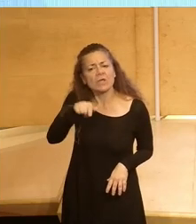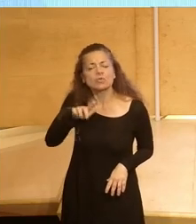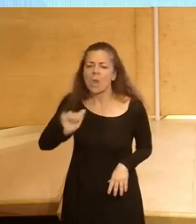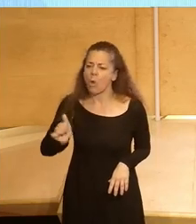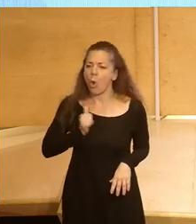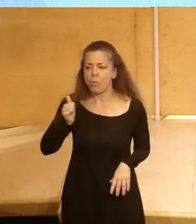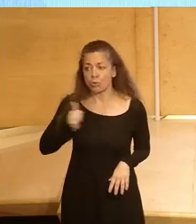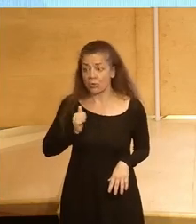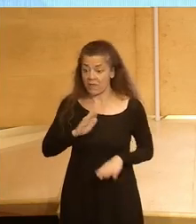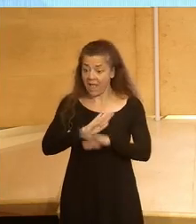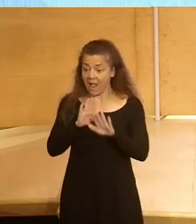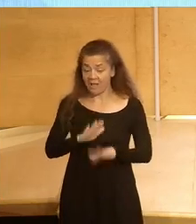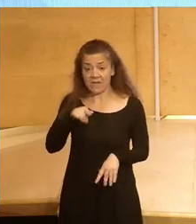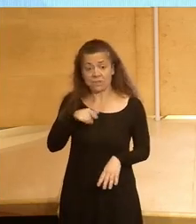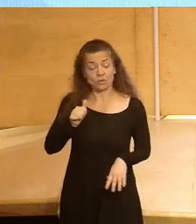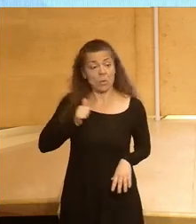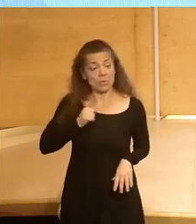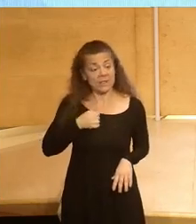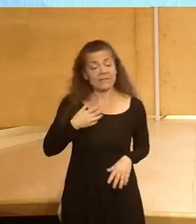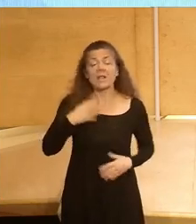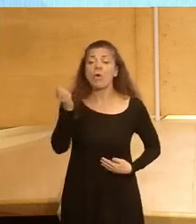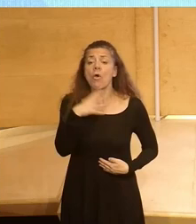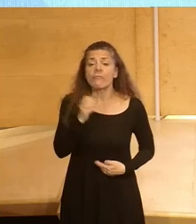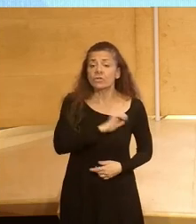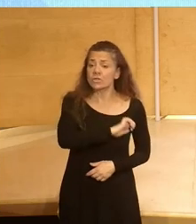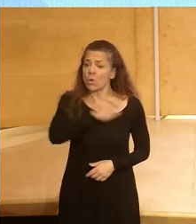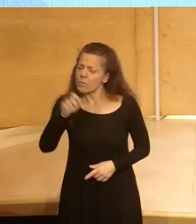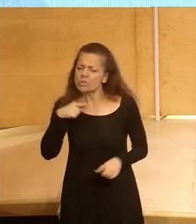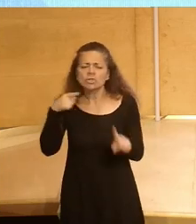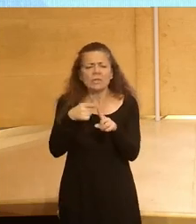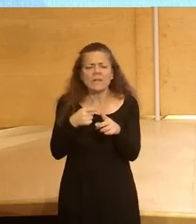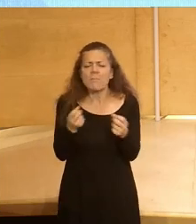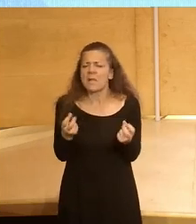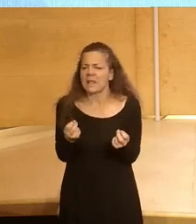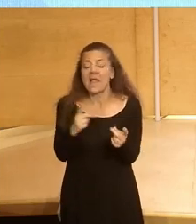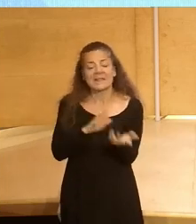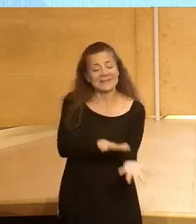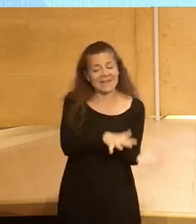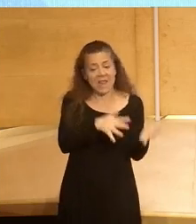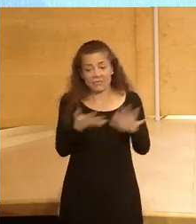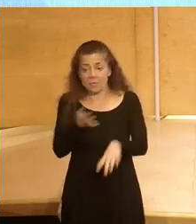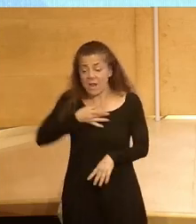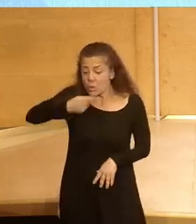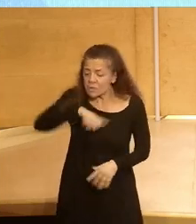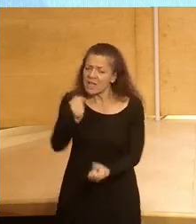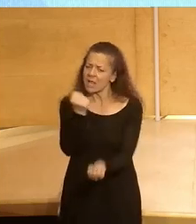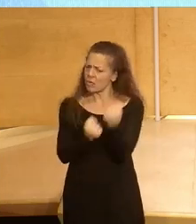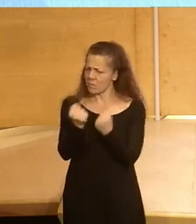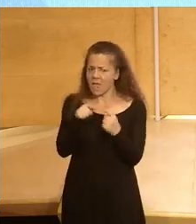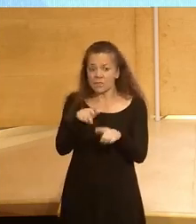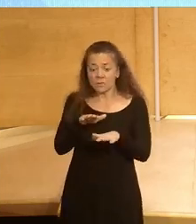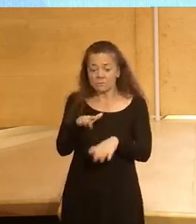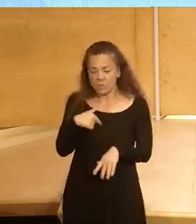es una oportunidad al final de que los fondos europeos se estén empleando precisamente en transformar nuestra economía al final